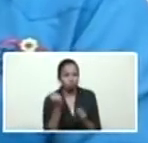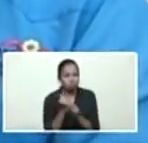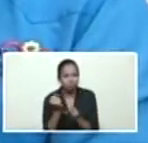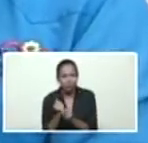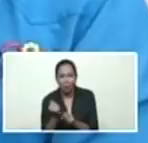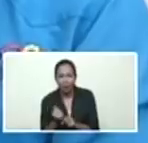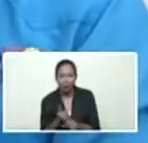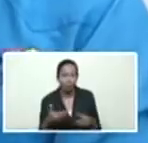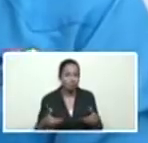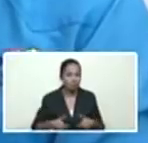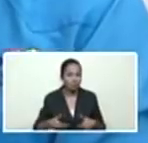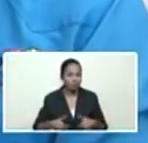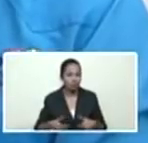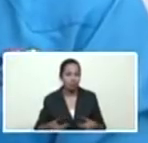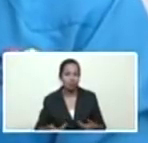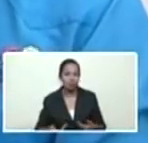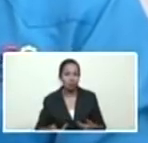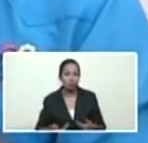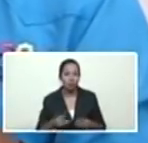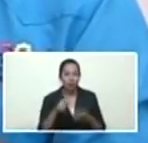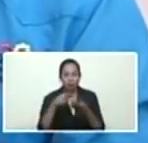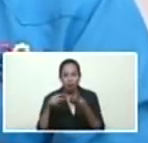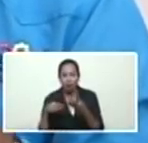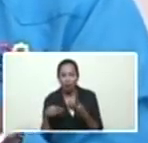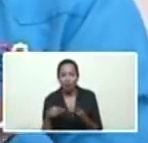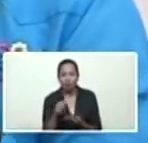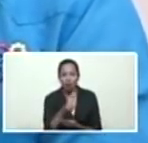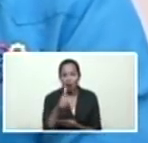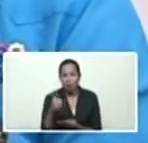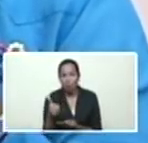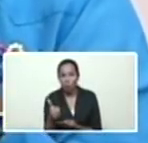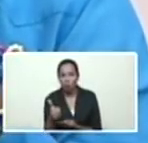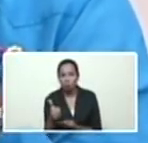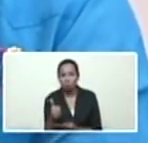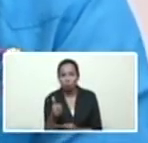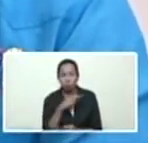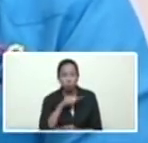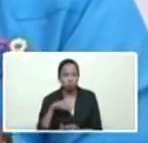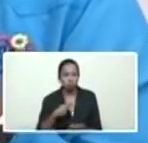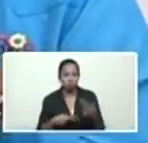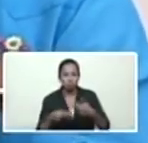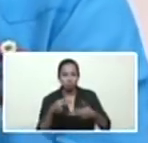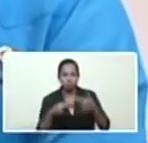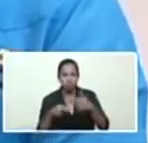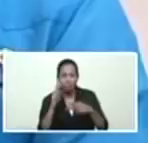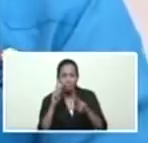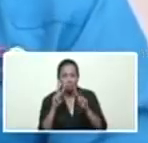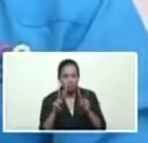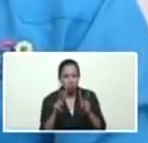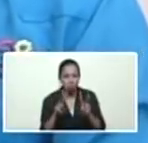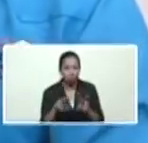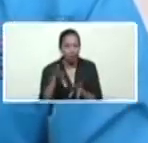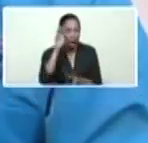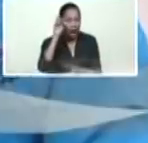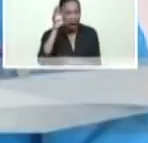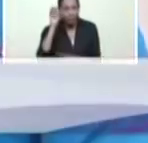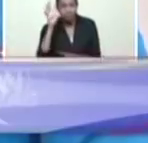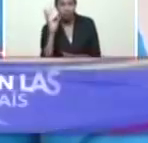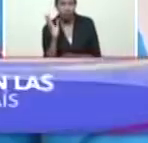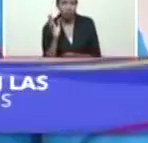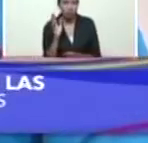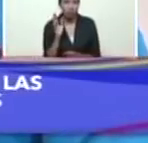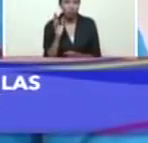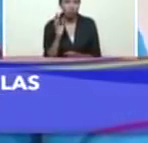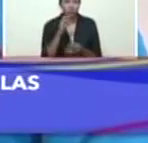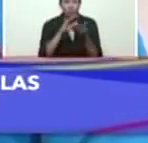todos estos aspectos y se han ido conformando, asimilando, aprendiendo, se han